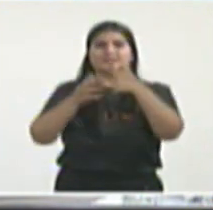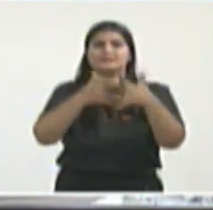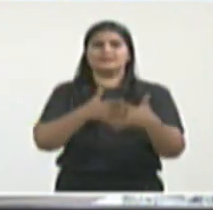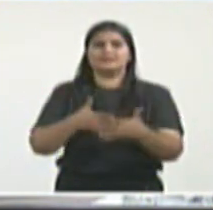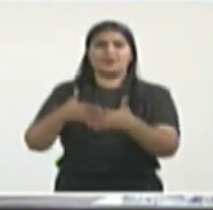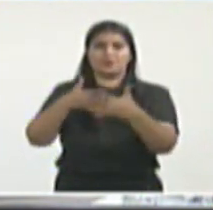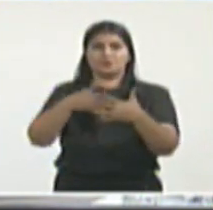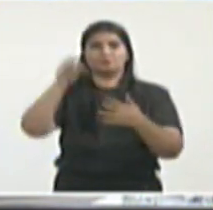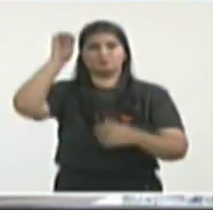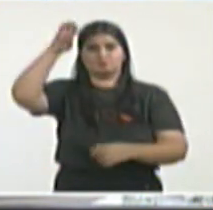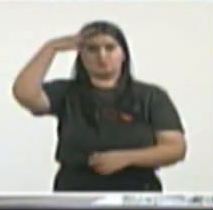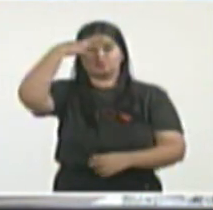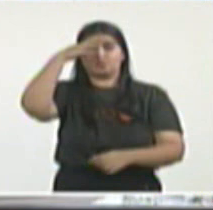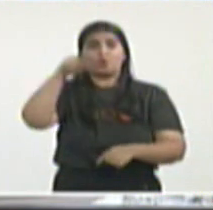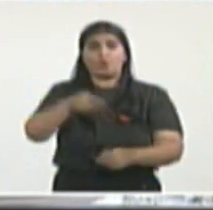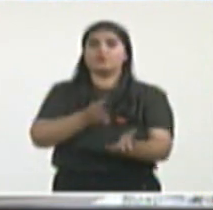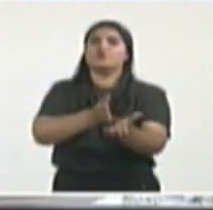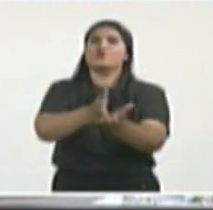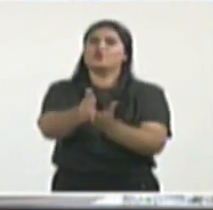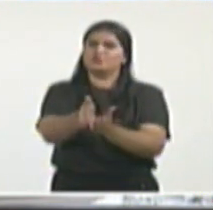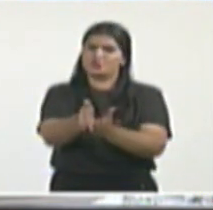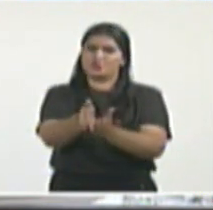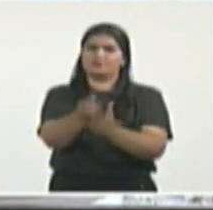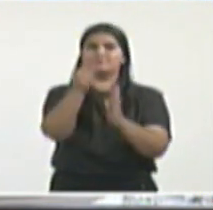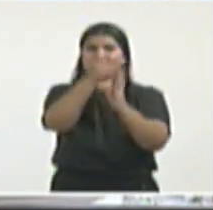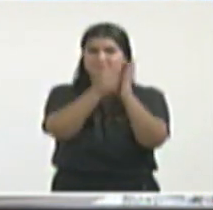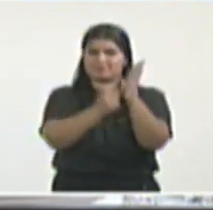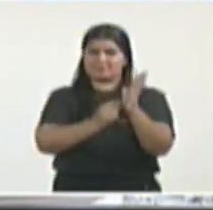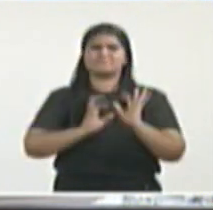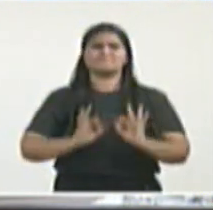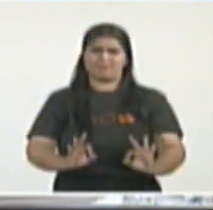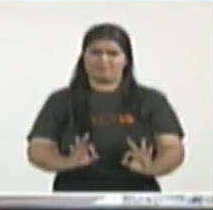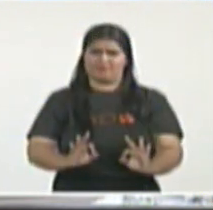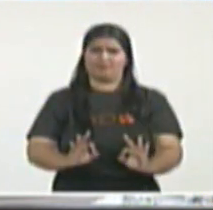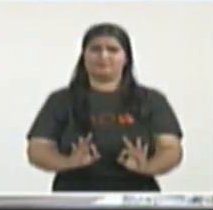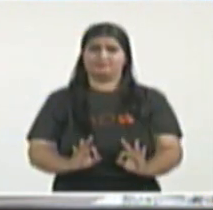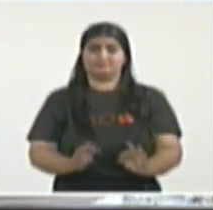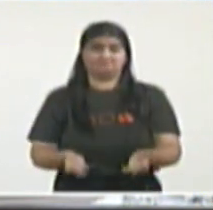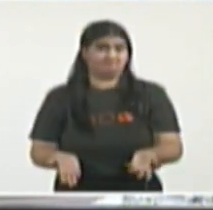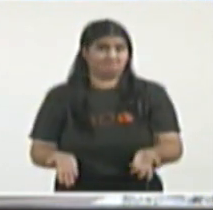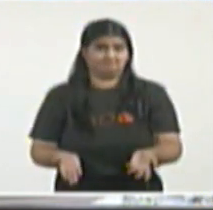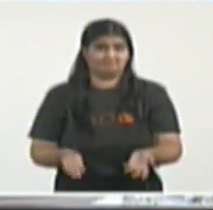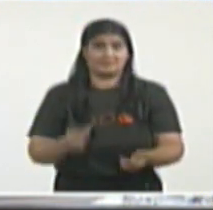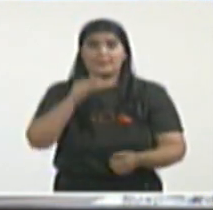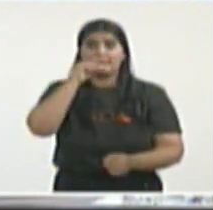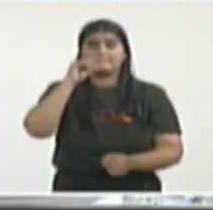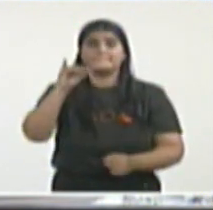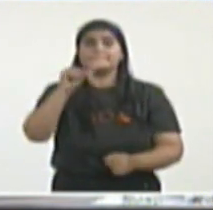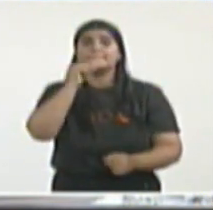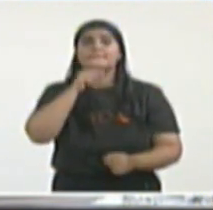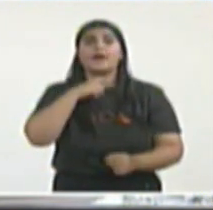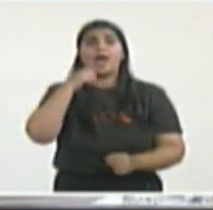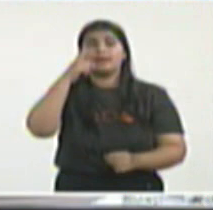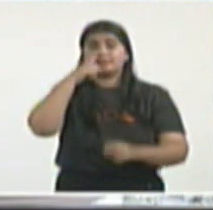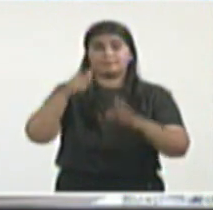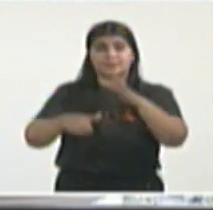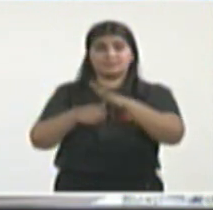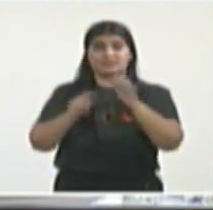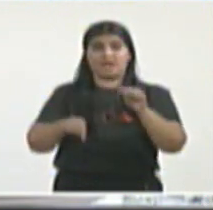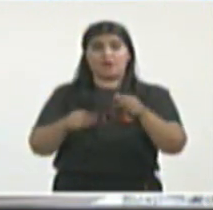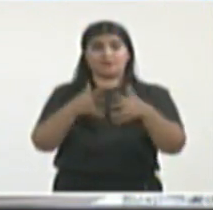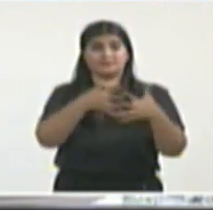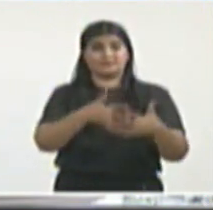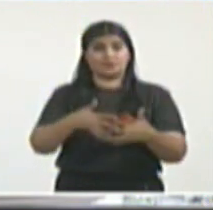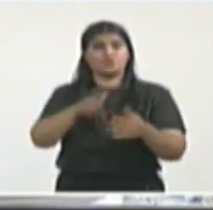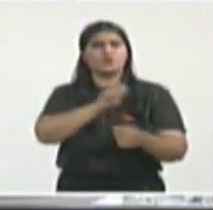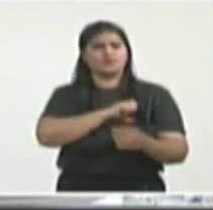pero que hoy están en completa aplicación. Podría eliminar las medidas aplicadas incluso